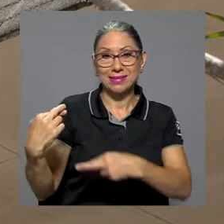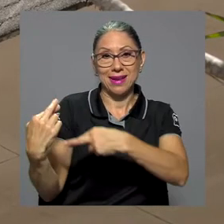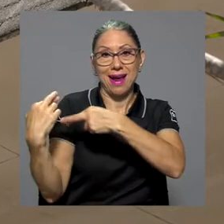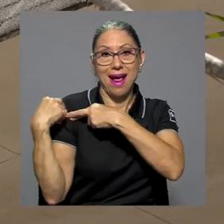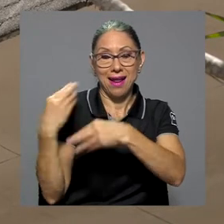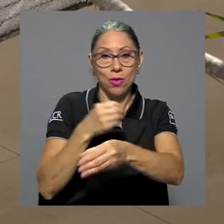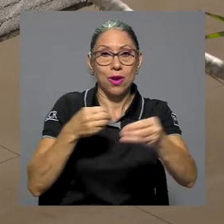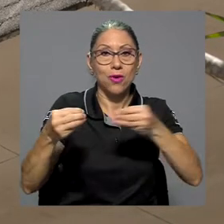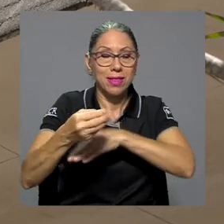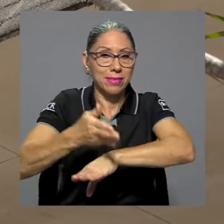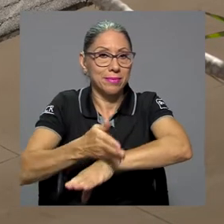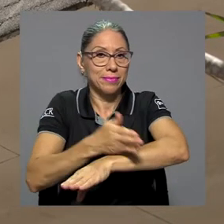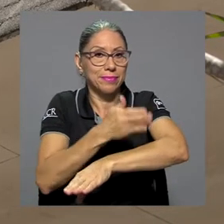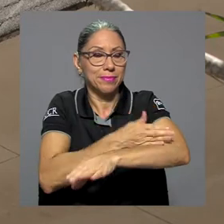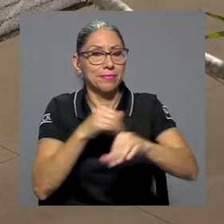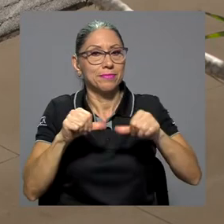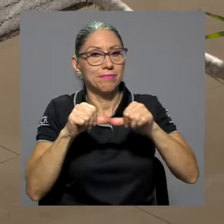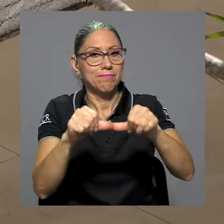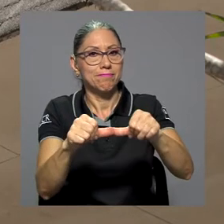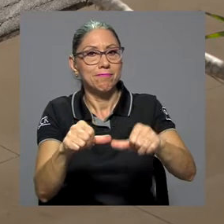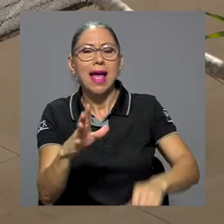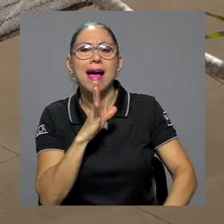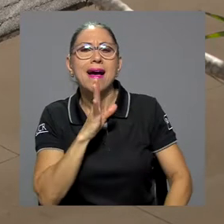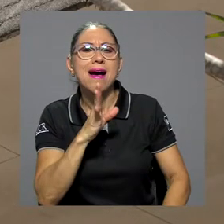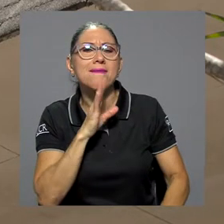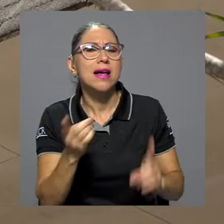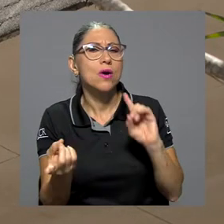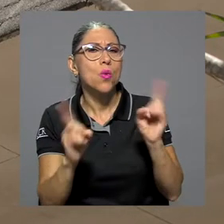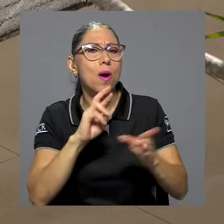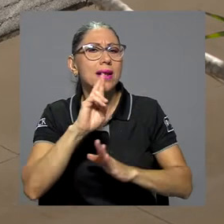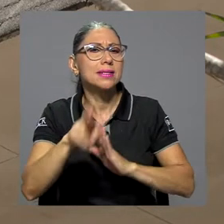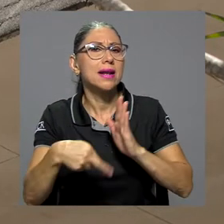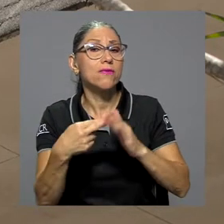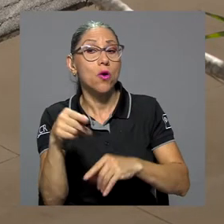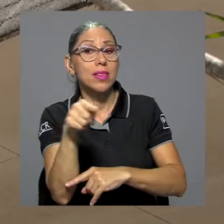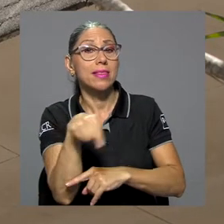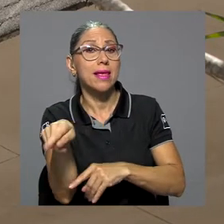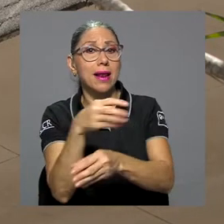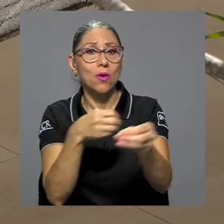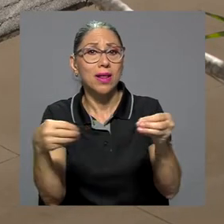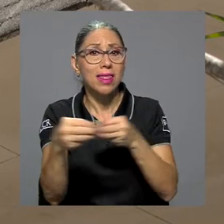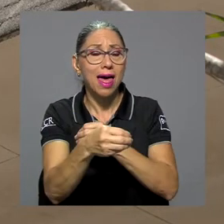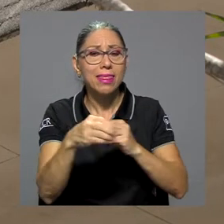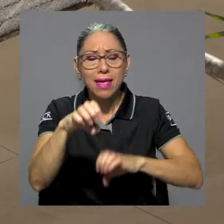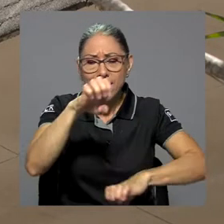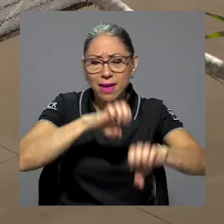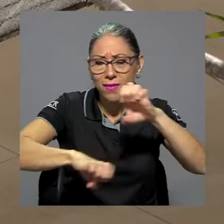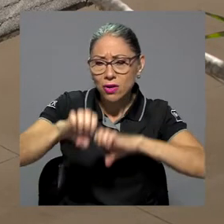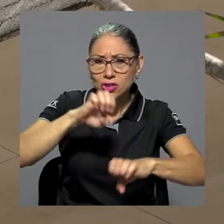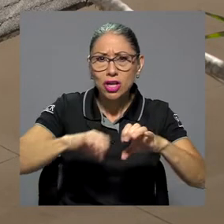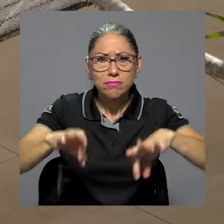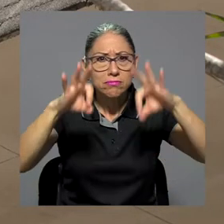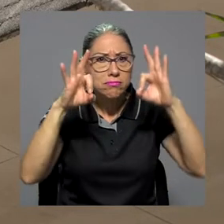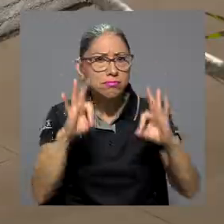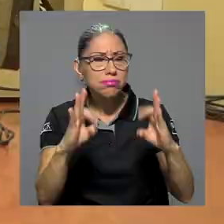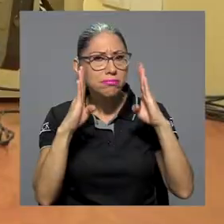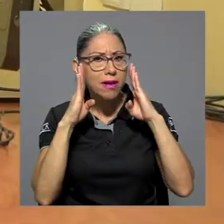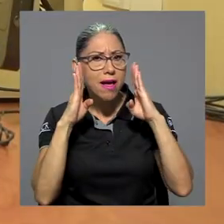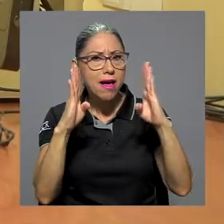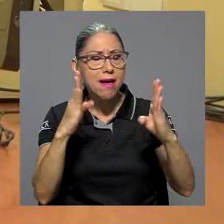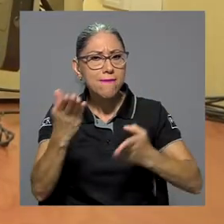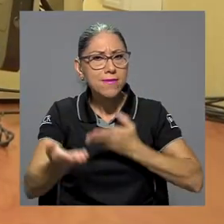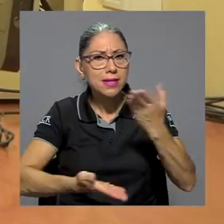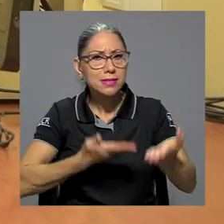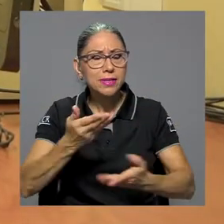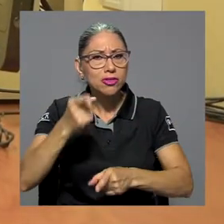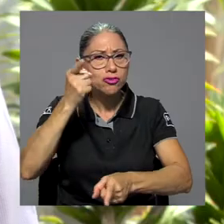mejora continua, comenta sobre cuál es el rol de la unidad en la evaluación de una efectiva prestación de servicios en